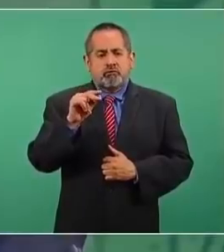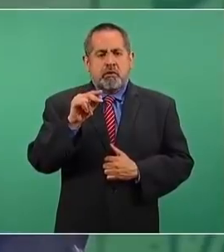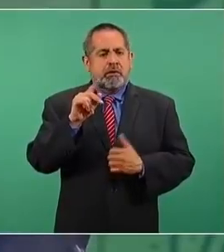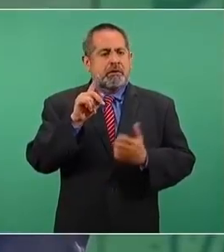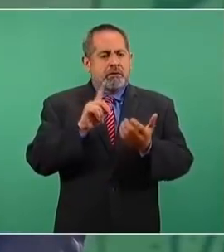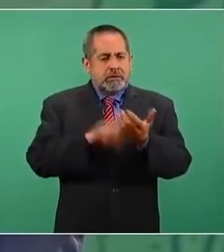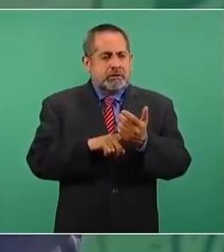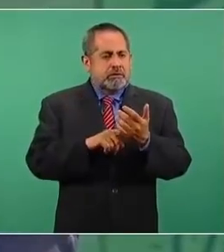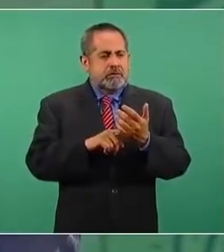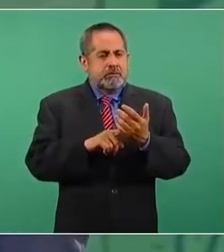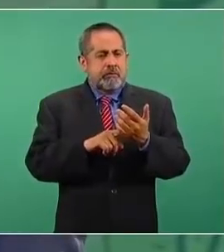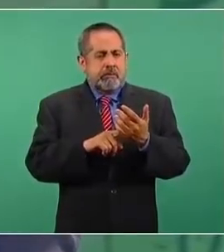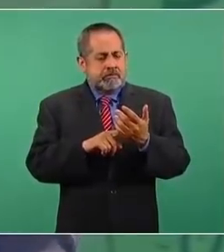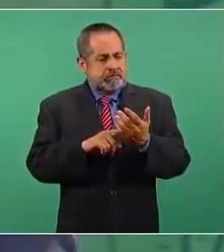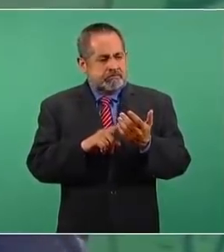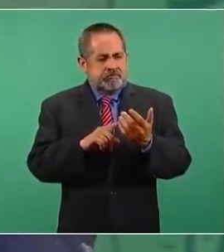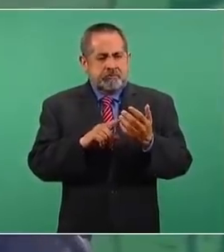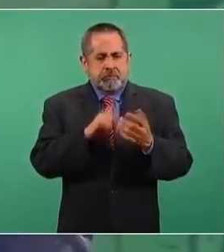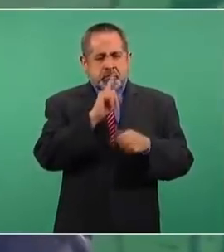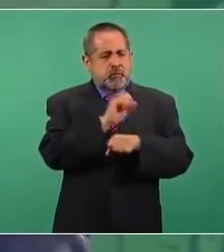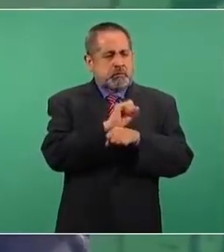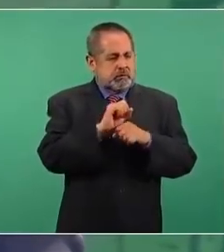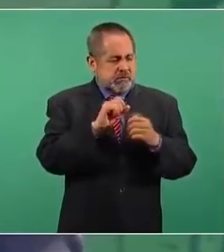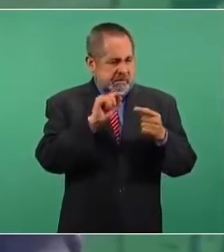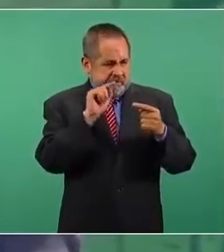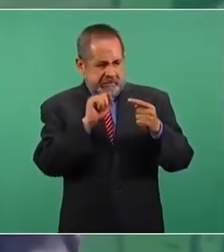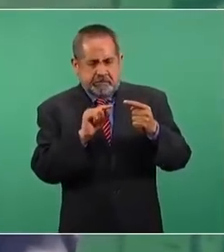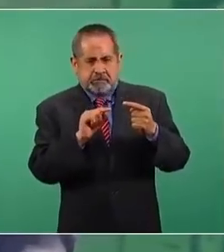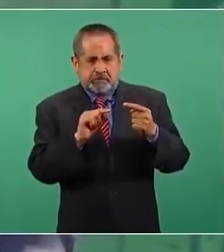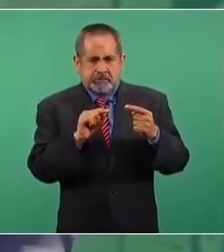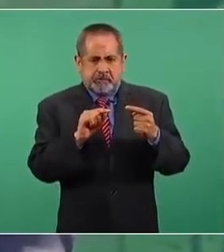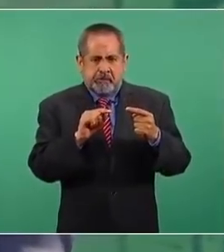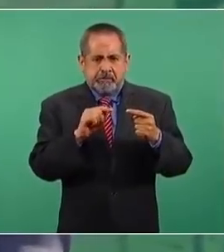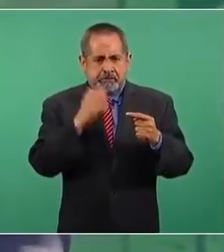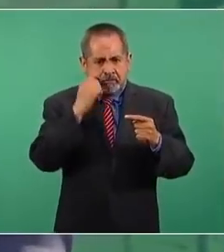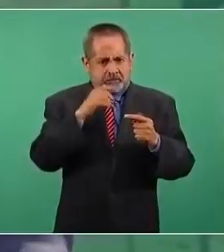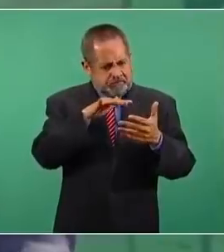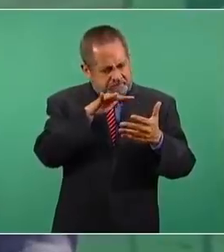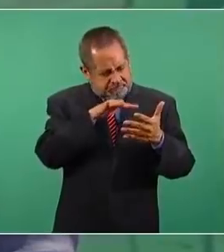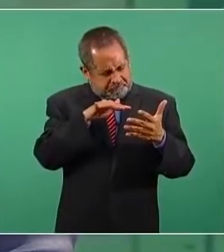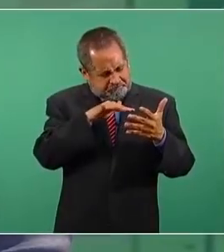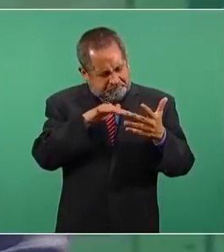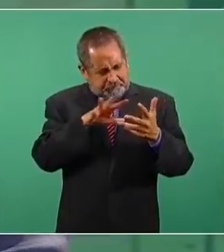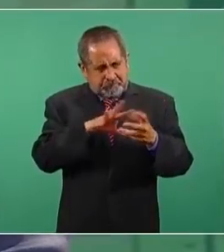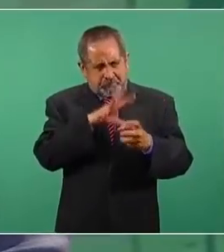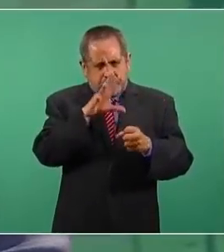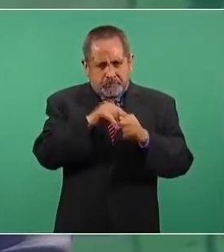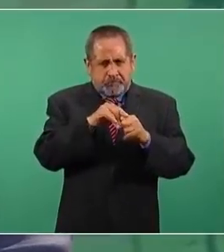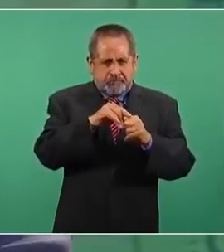Quiero leer el expediente,